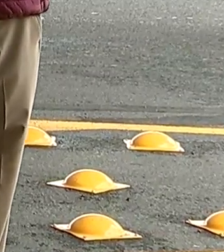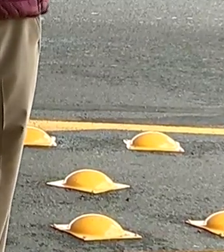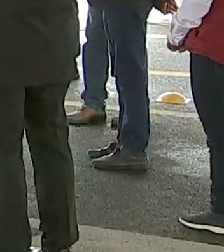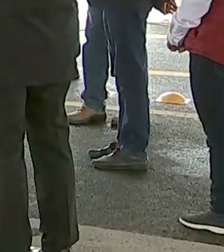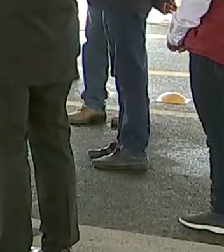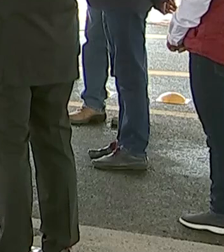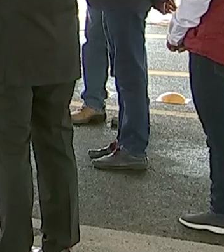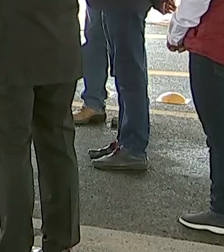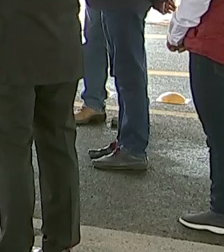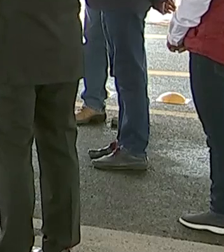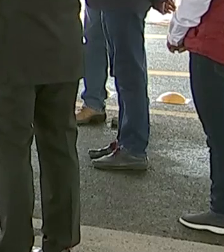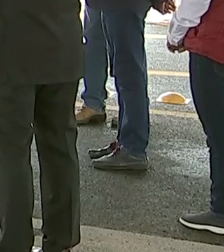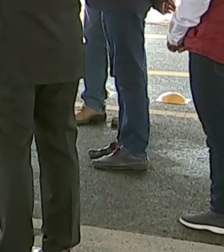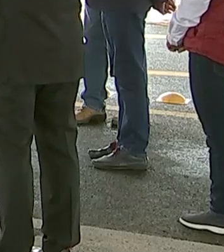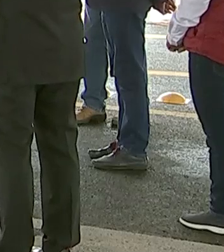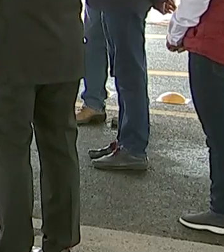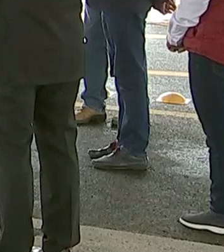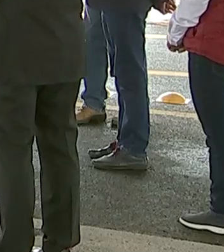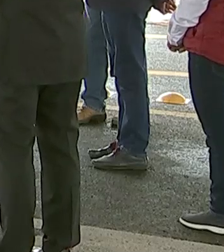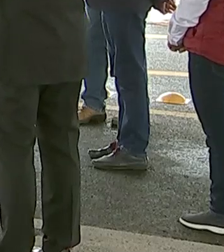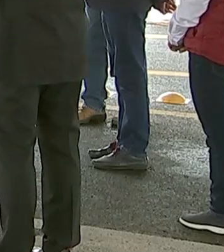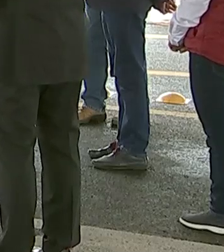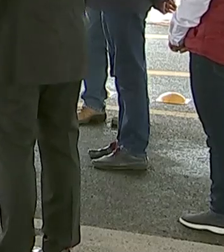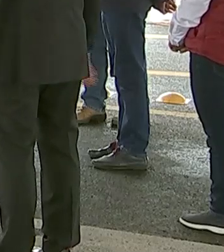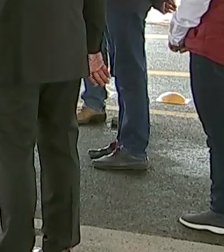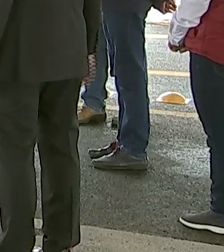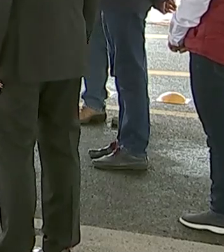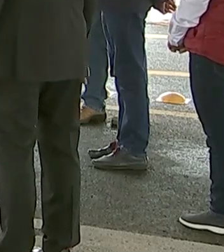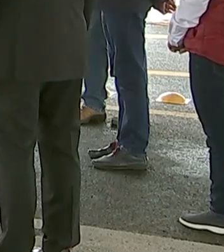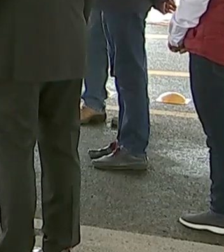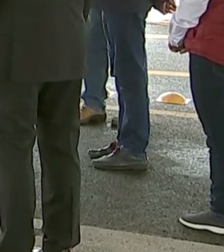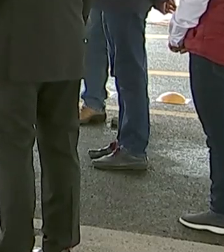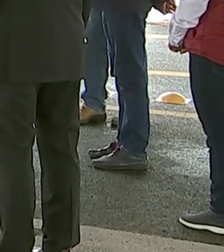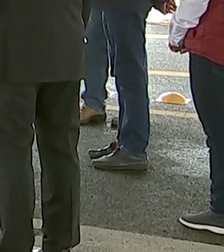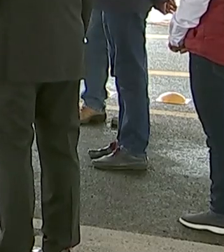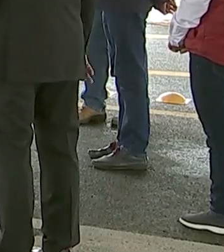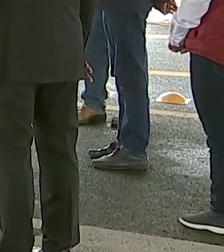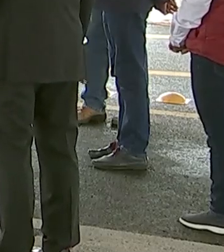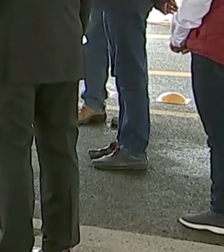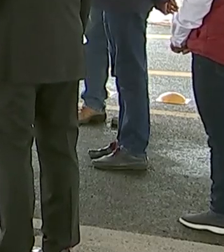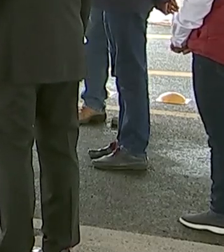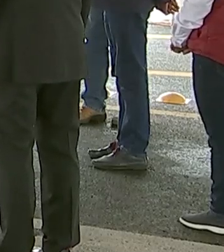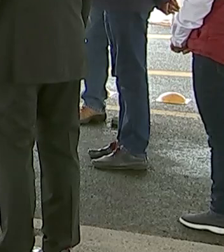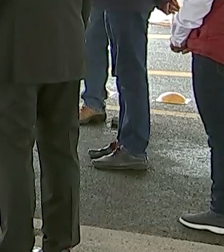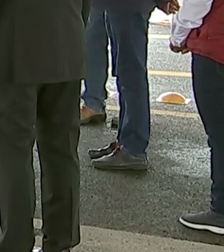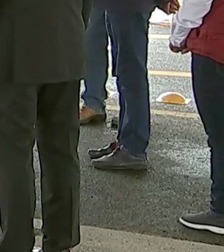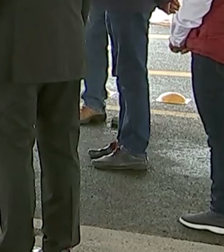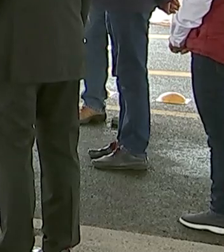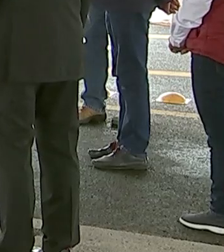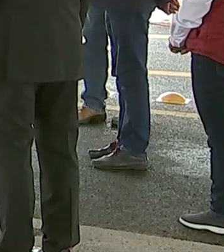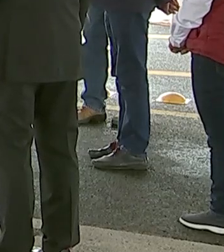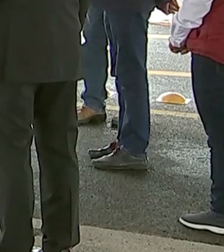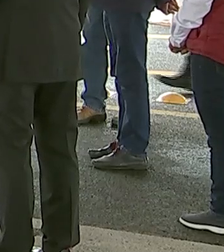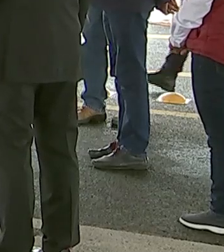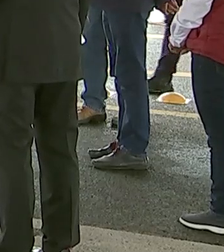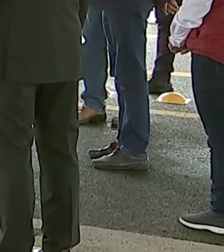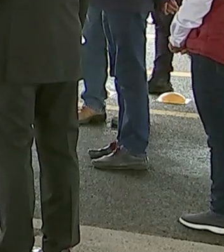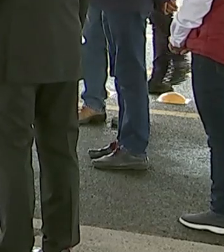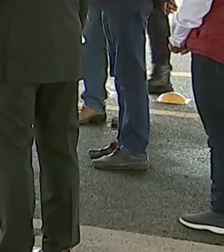Esta carretera donde estamos ahorita, hasta agosto del año pasado, era una carretera de cuatro